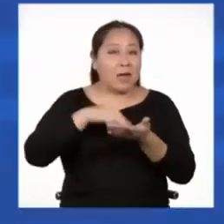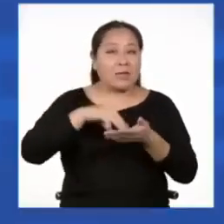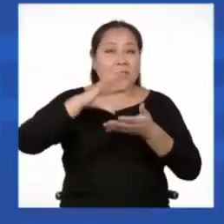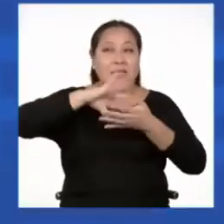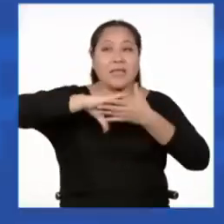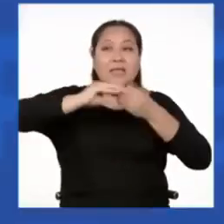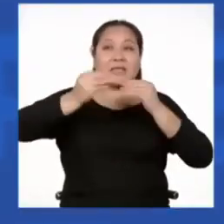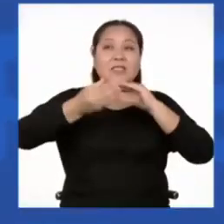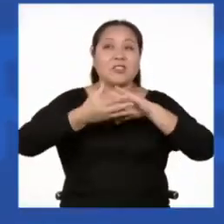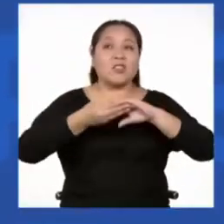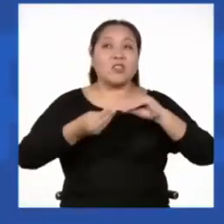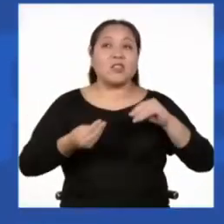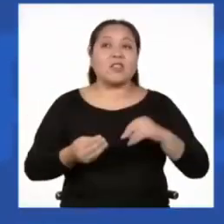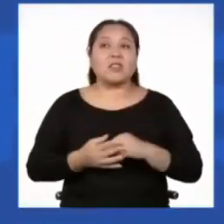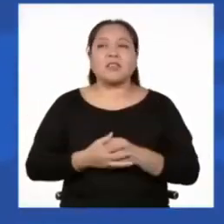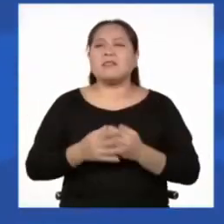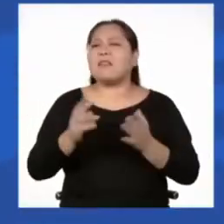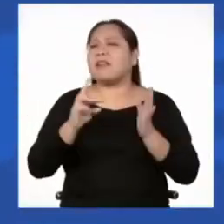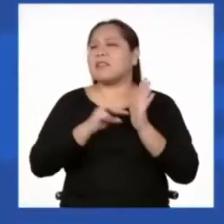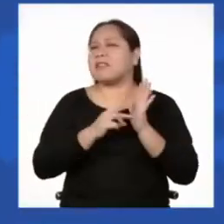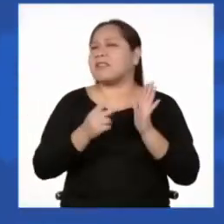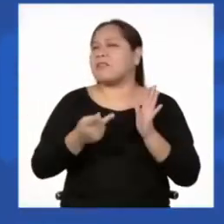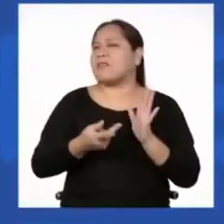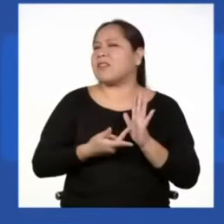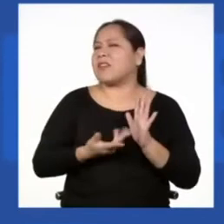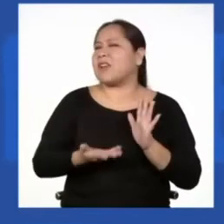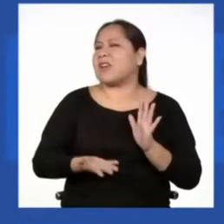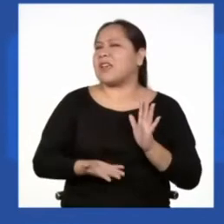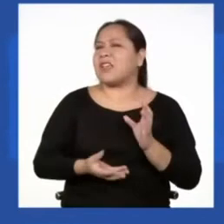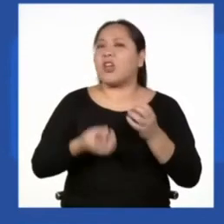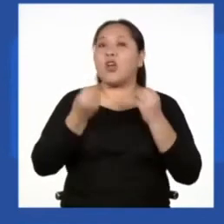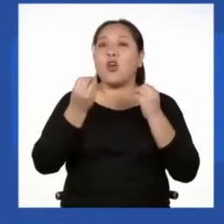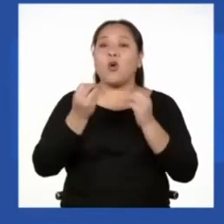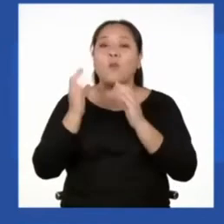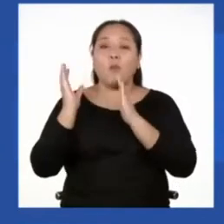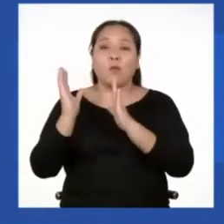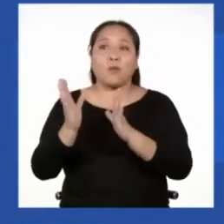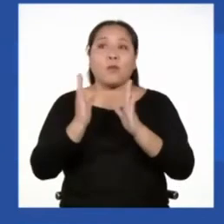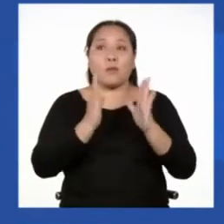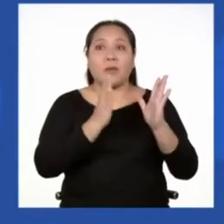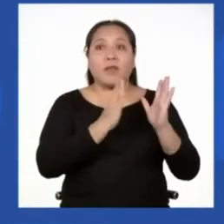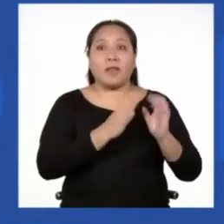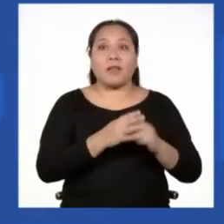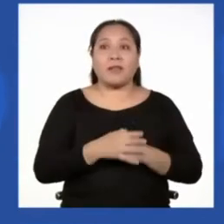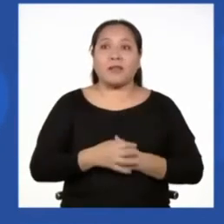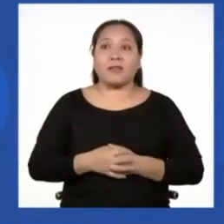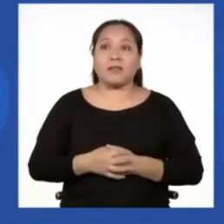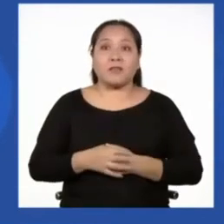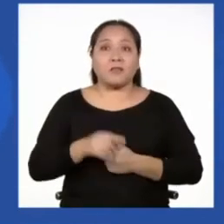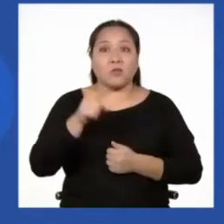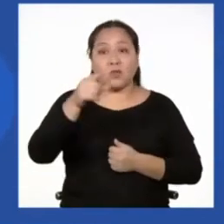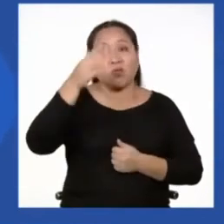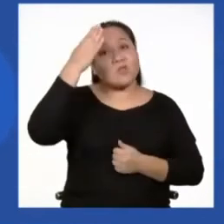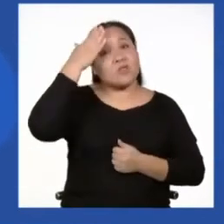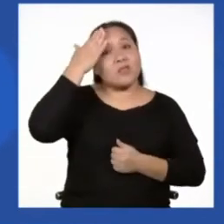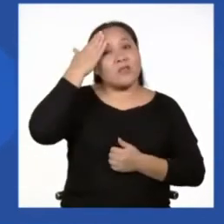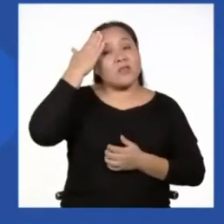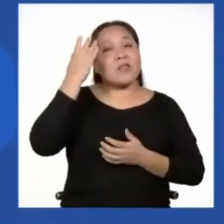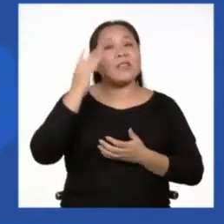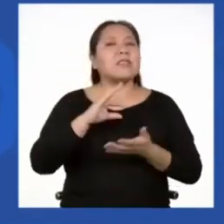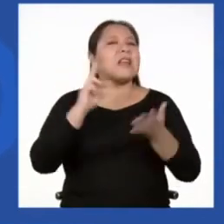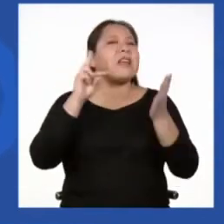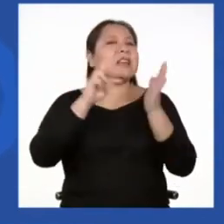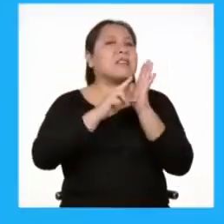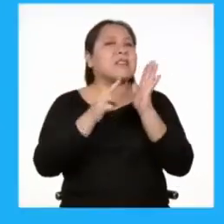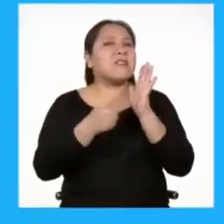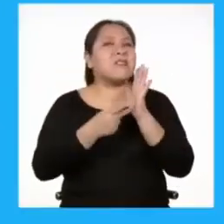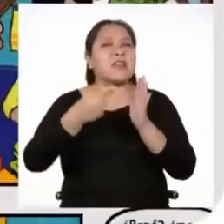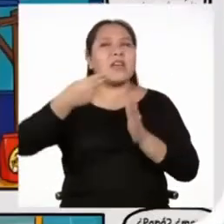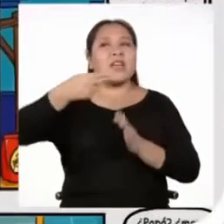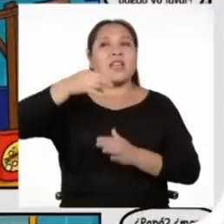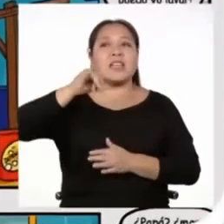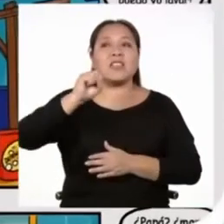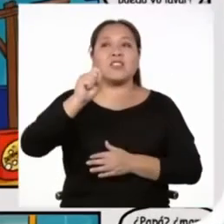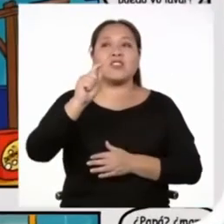historietas. ¿Qué son y cómo podemos elaborarlas? ¿Sabes qué son las historietas?